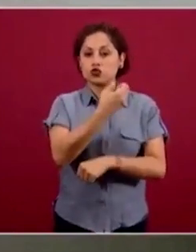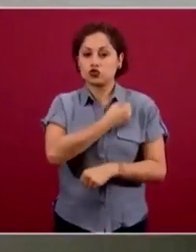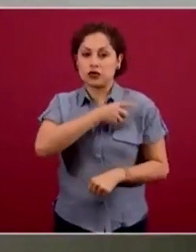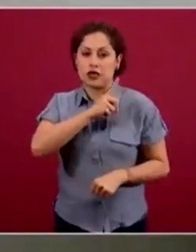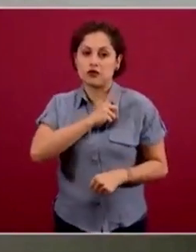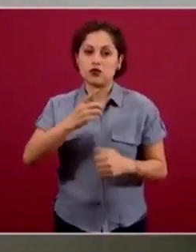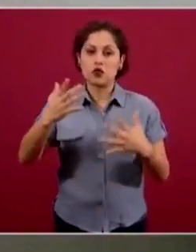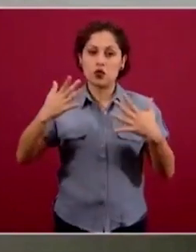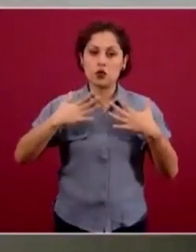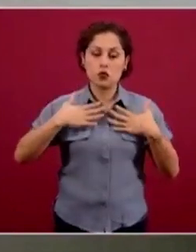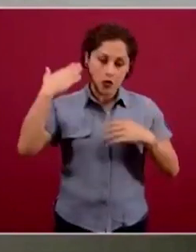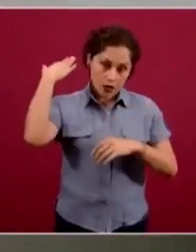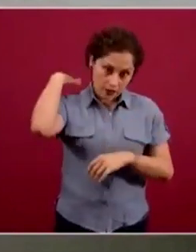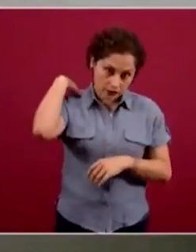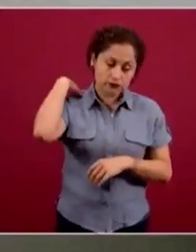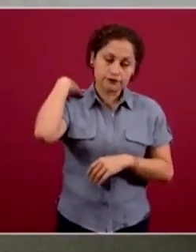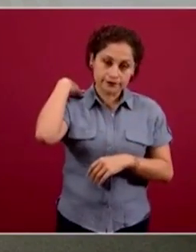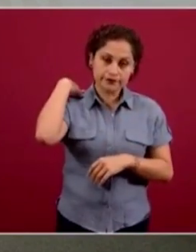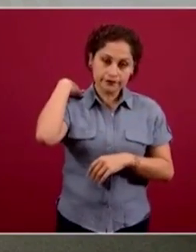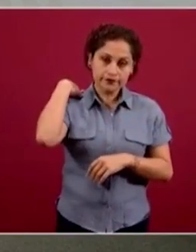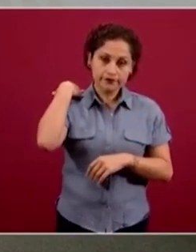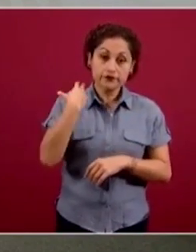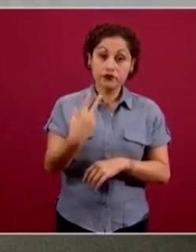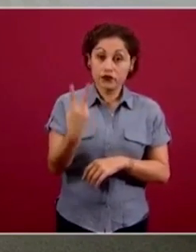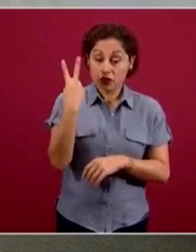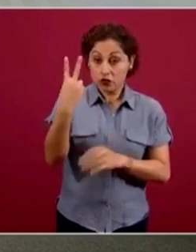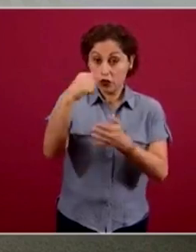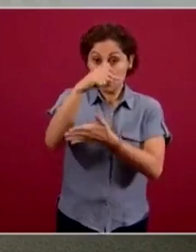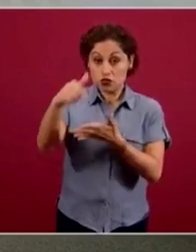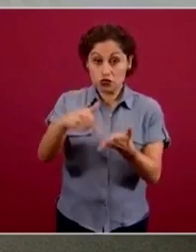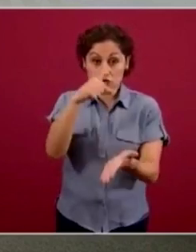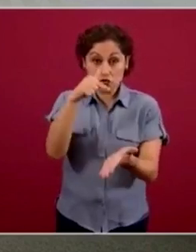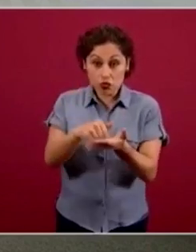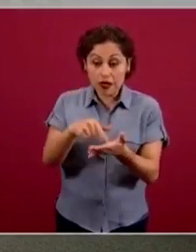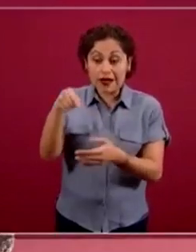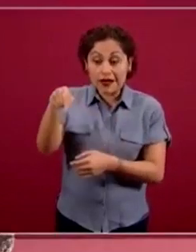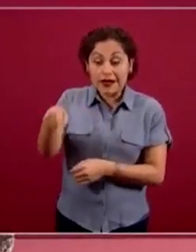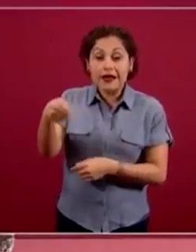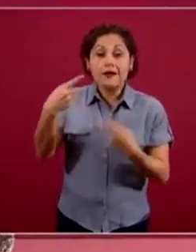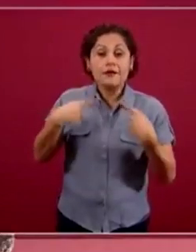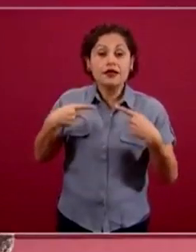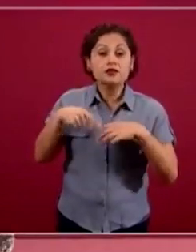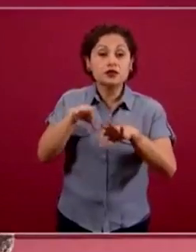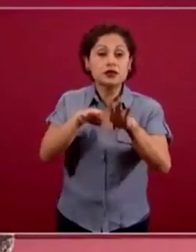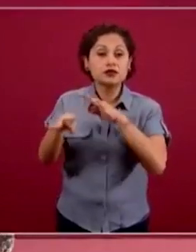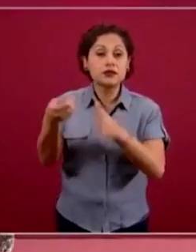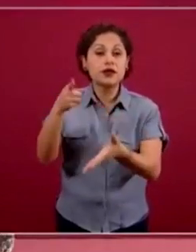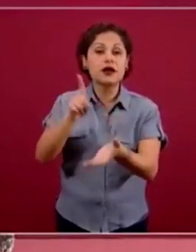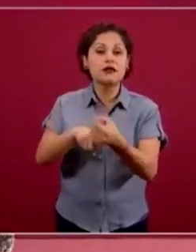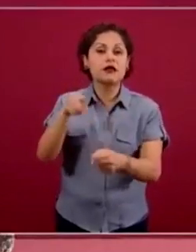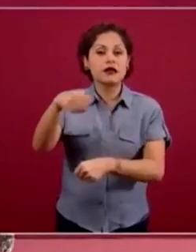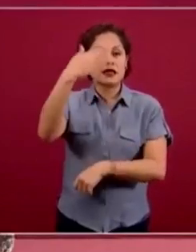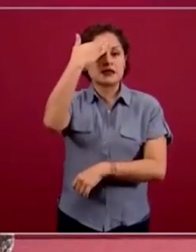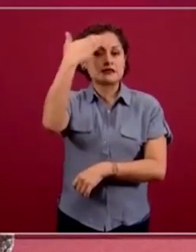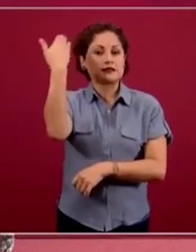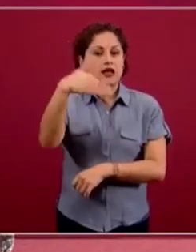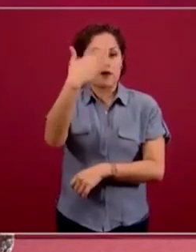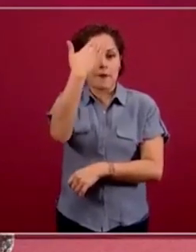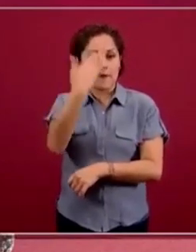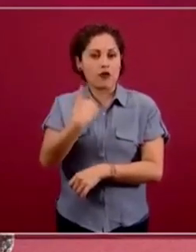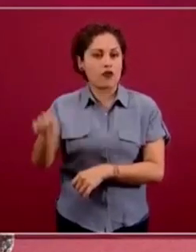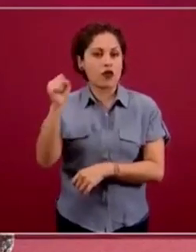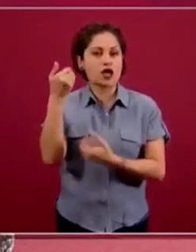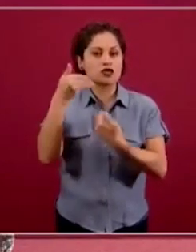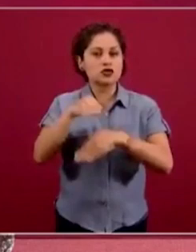centros específicos que son expertos en la rehabilitación pulmonar en esta materia.